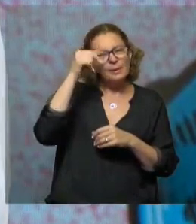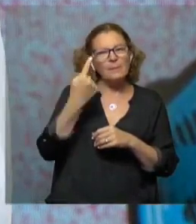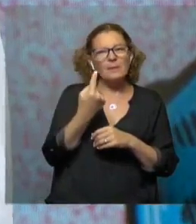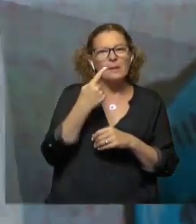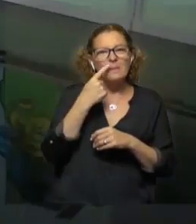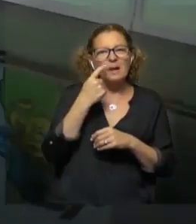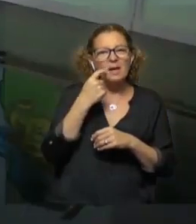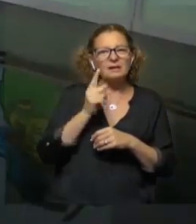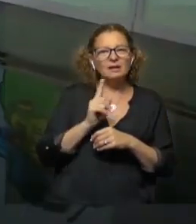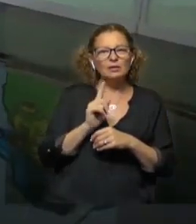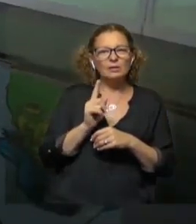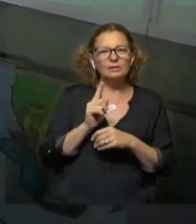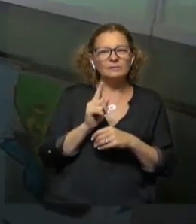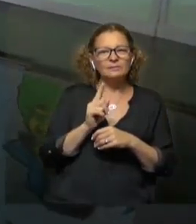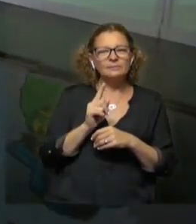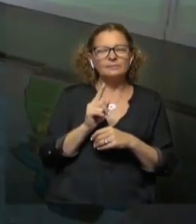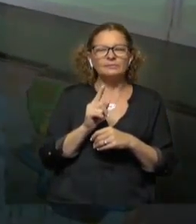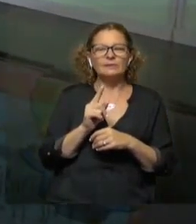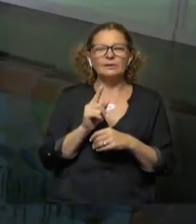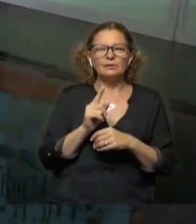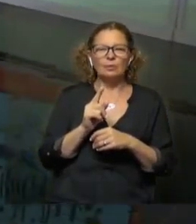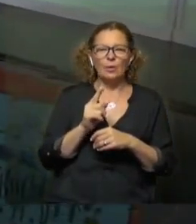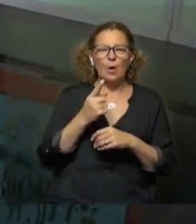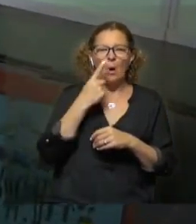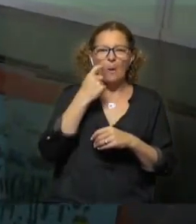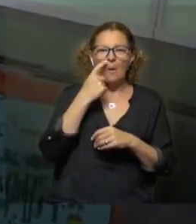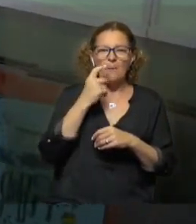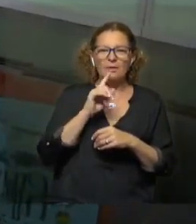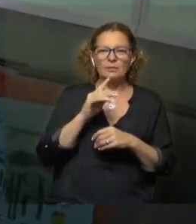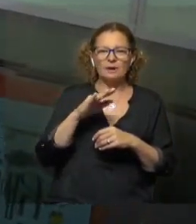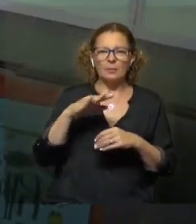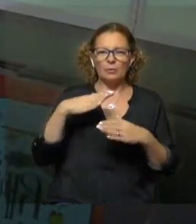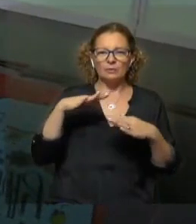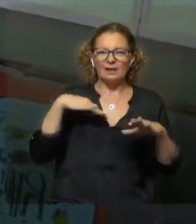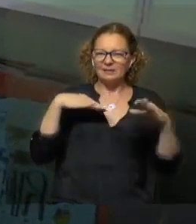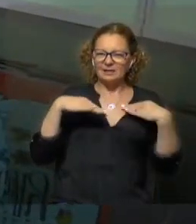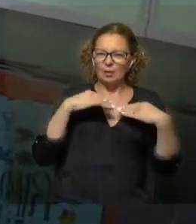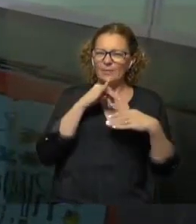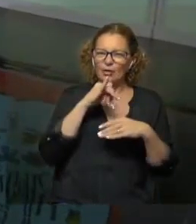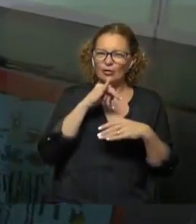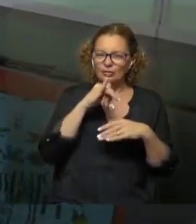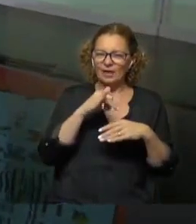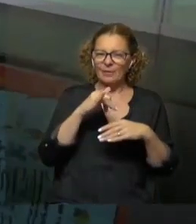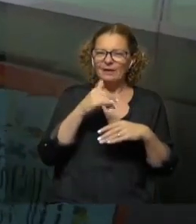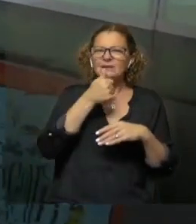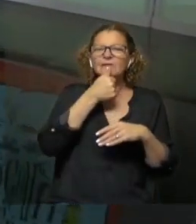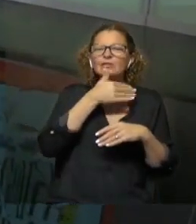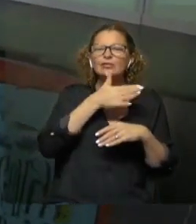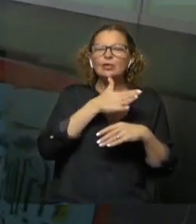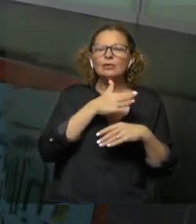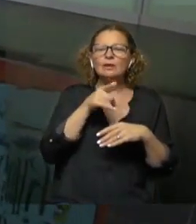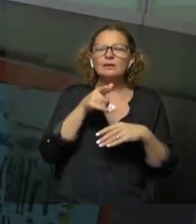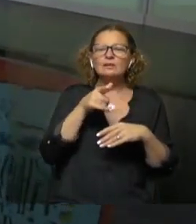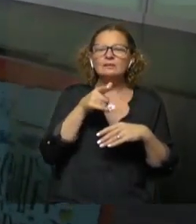también, que no era... En realidad un señor no era muy atlético, nada. Me contaba historias de... Él